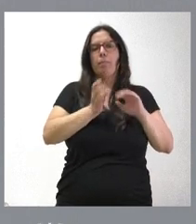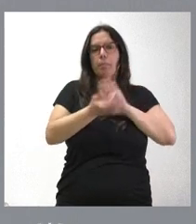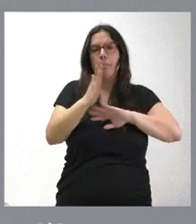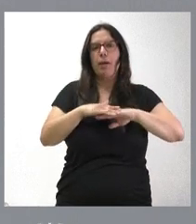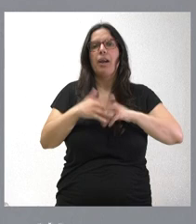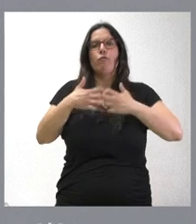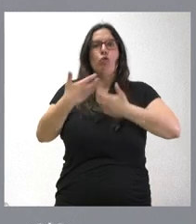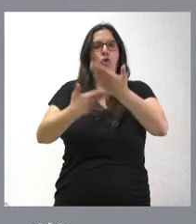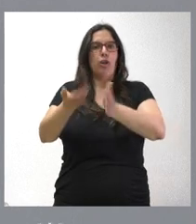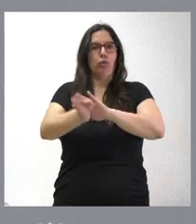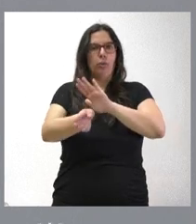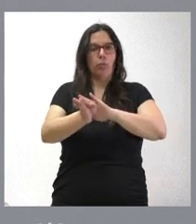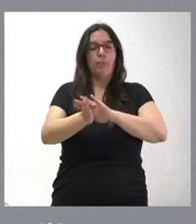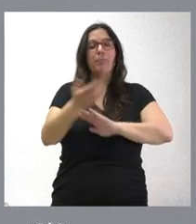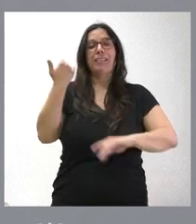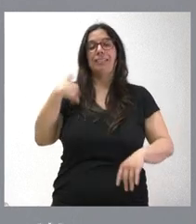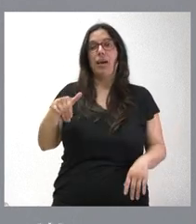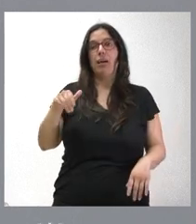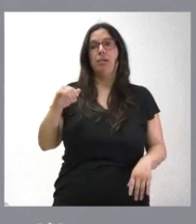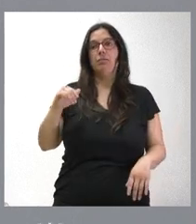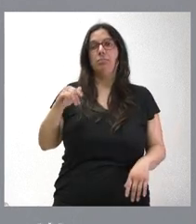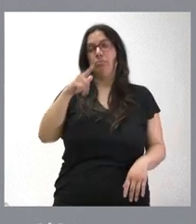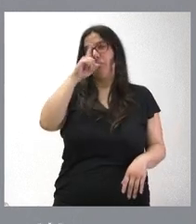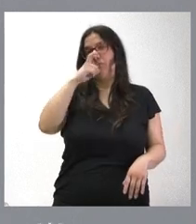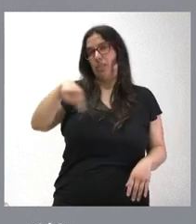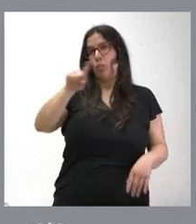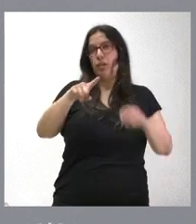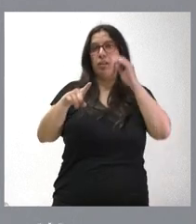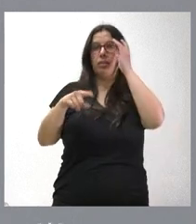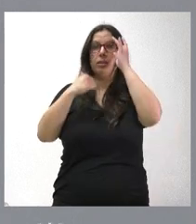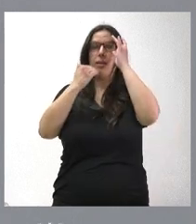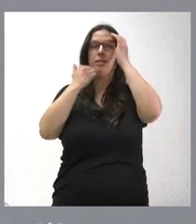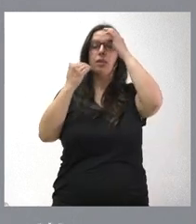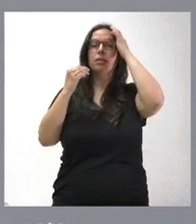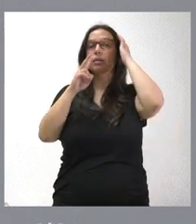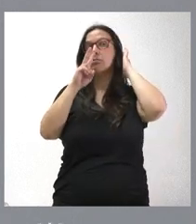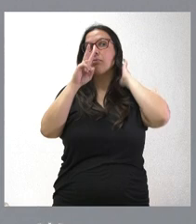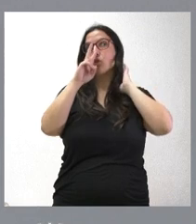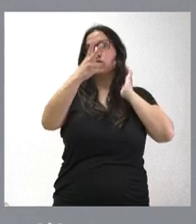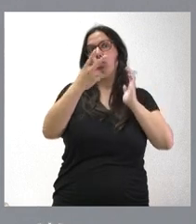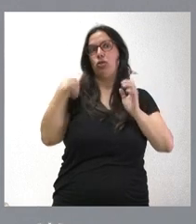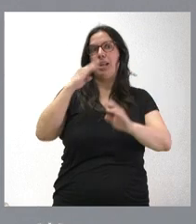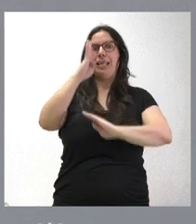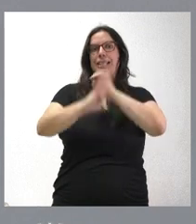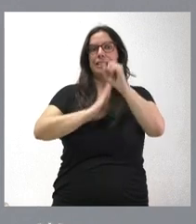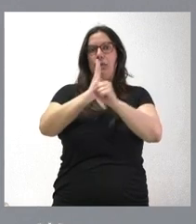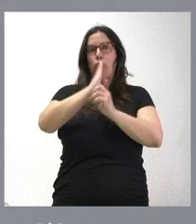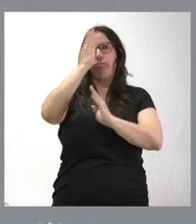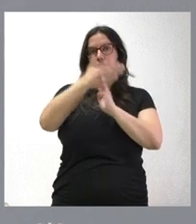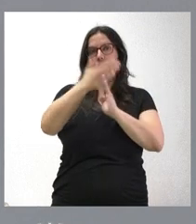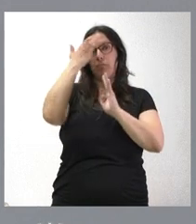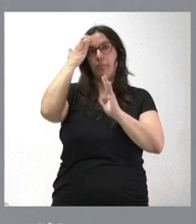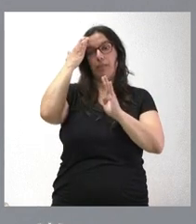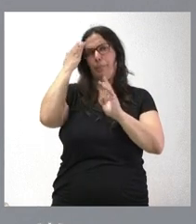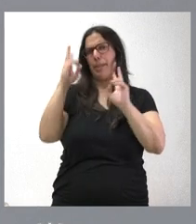funcionando el SERLA. Llevamos ya, como recordarán ustedes, prácticamente dos años de legislatura. Desde el primer momento se nos